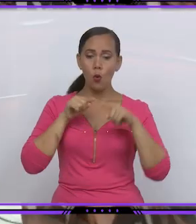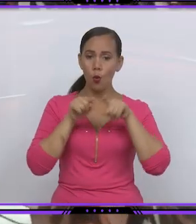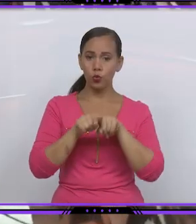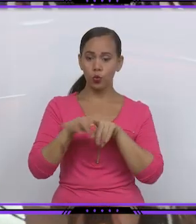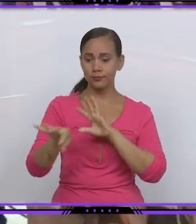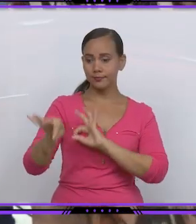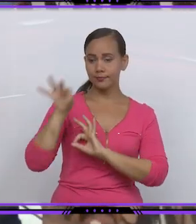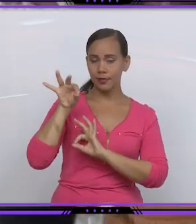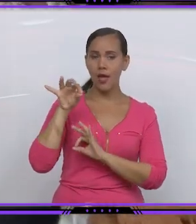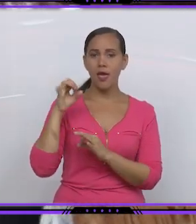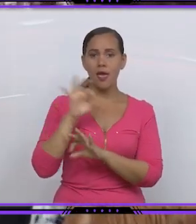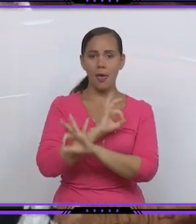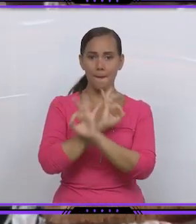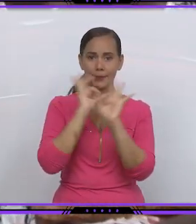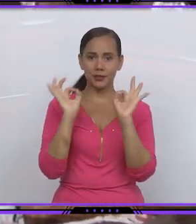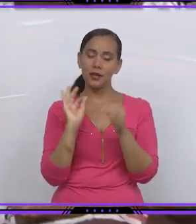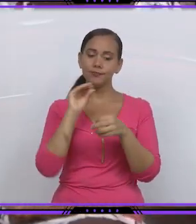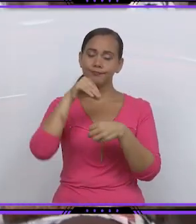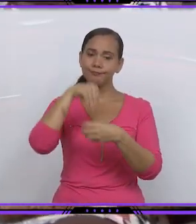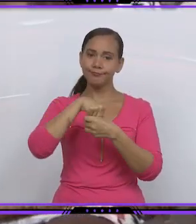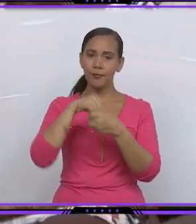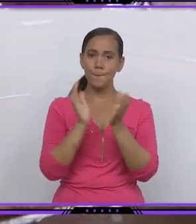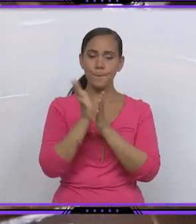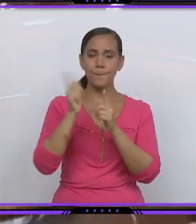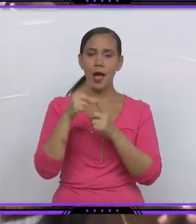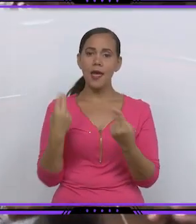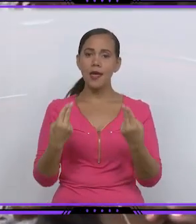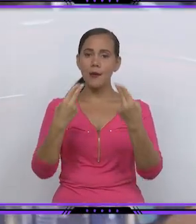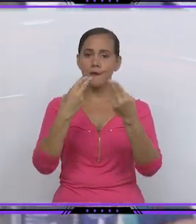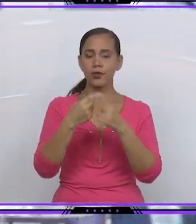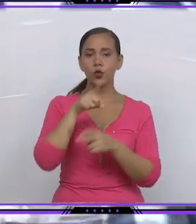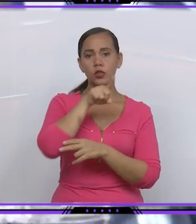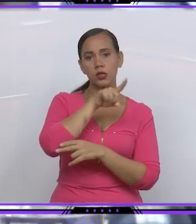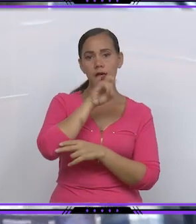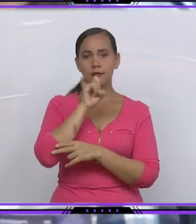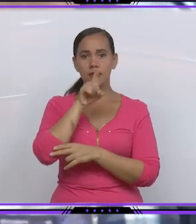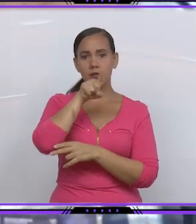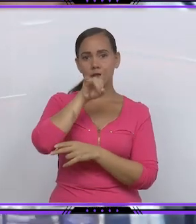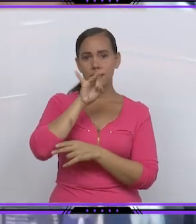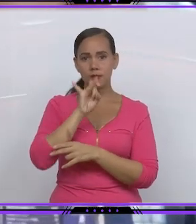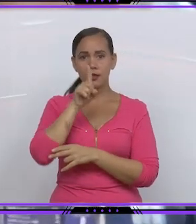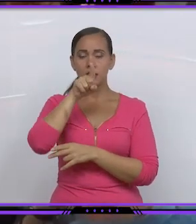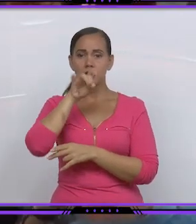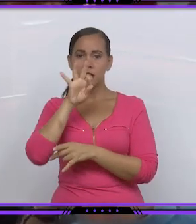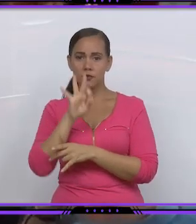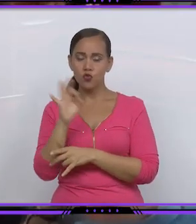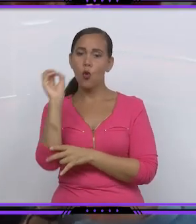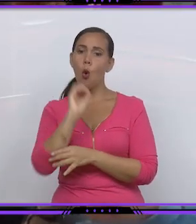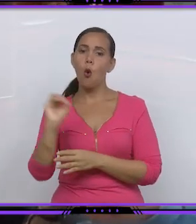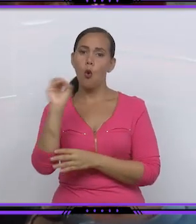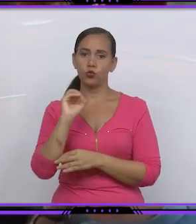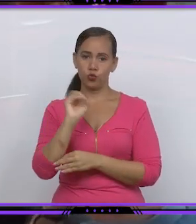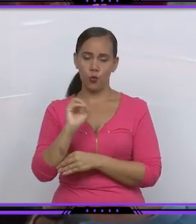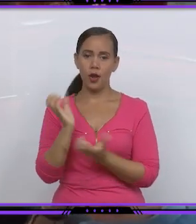junto al invitado especial integrarán la delegación matancera al evento los días 16, 17 y 18 de